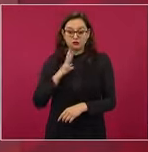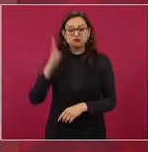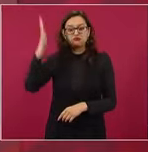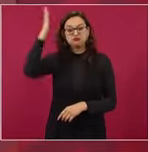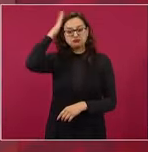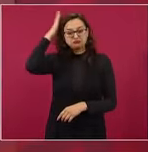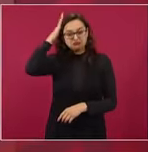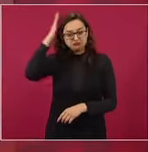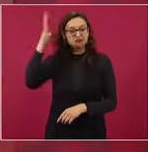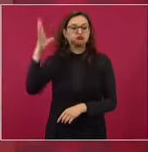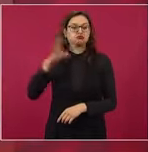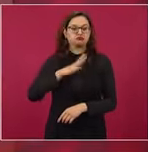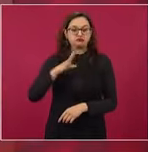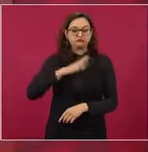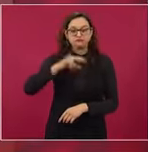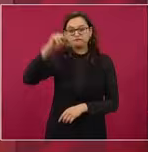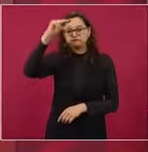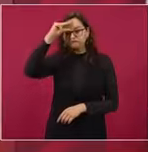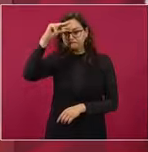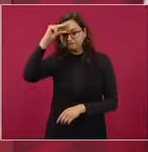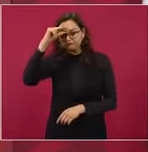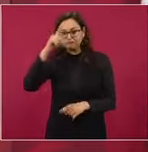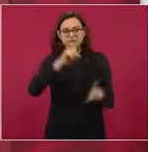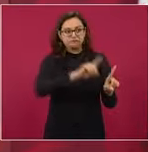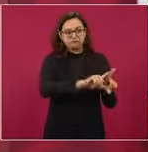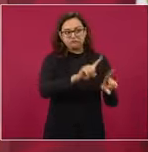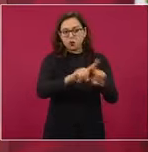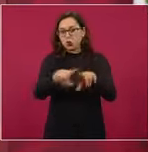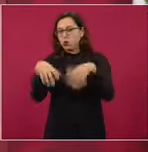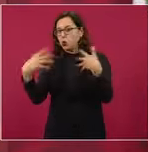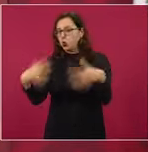intelectuales que nos ayudaron, Monsi Baez,